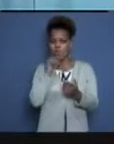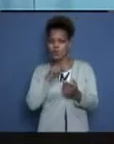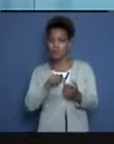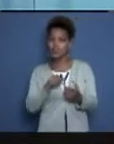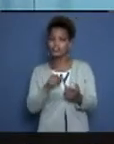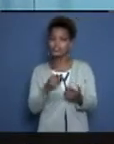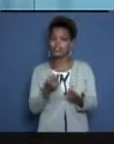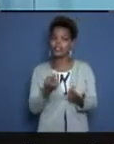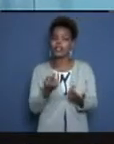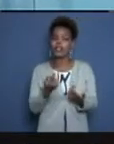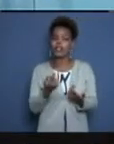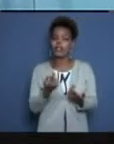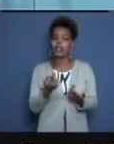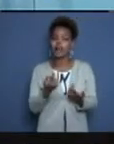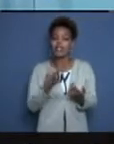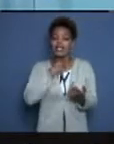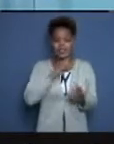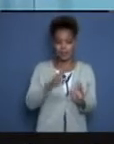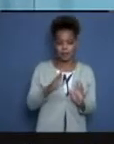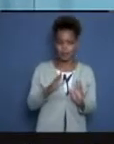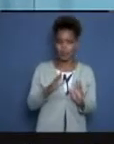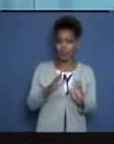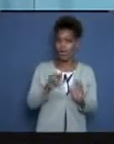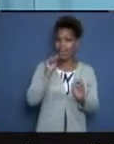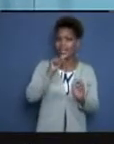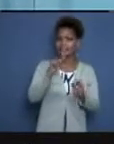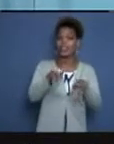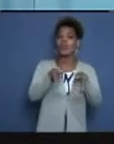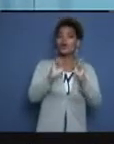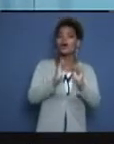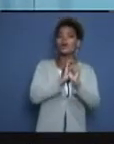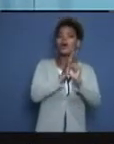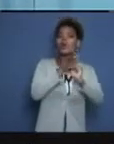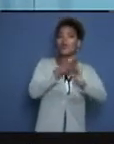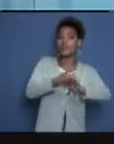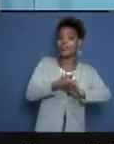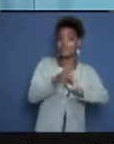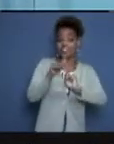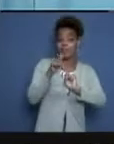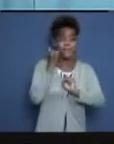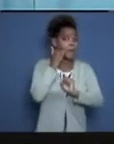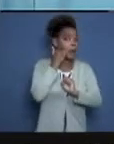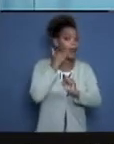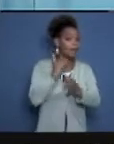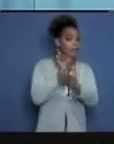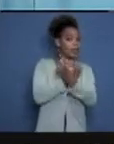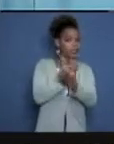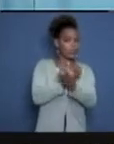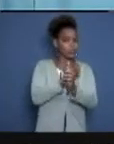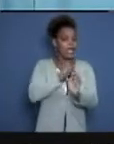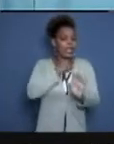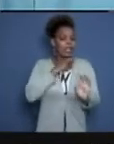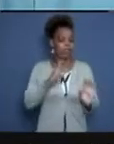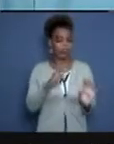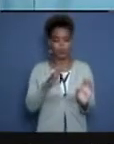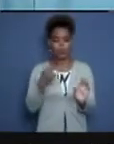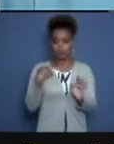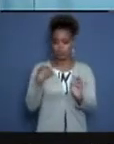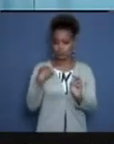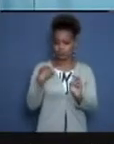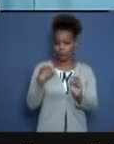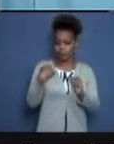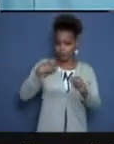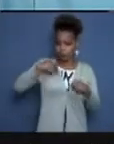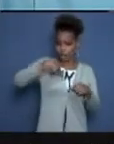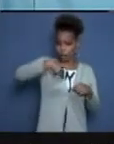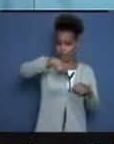Si usted pasa por el lado de una persona que tiene esas partículas que ha expulsado